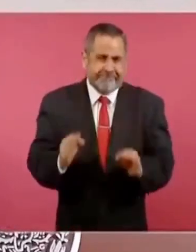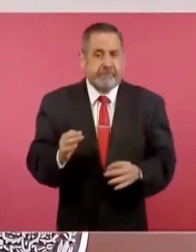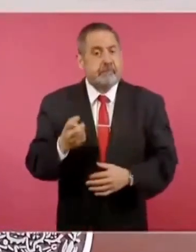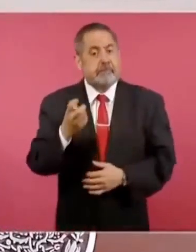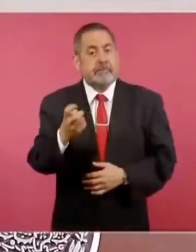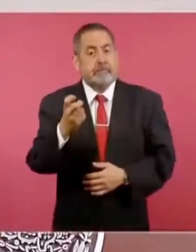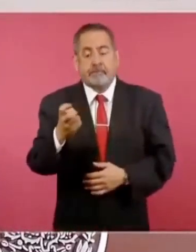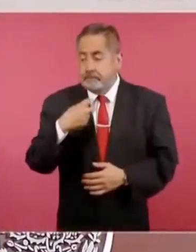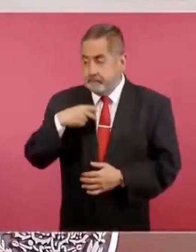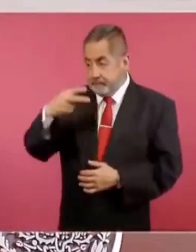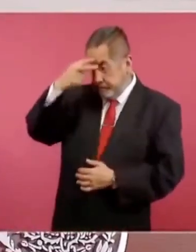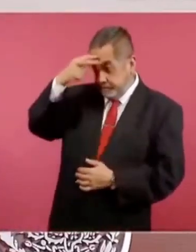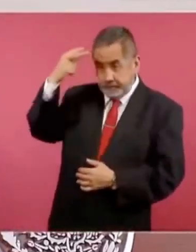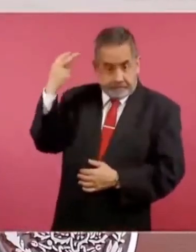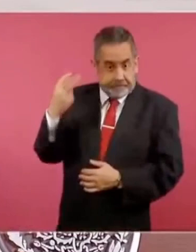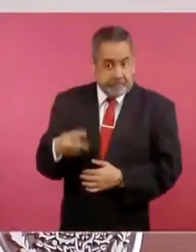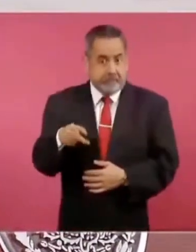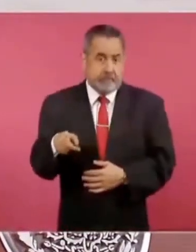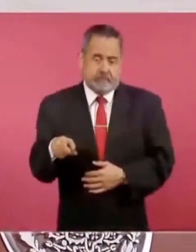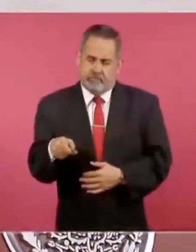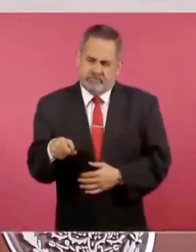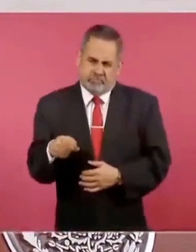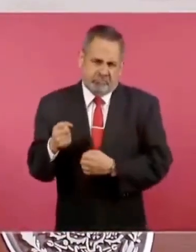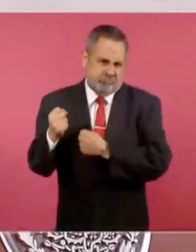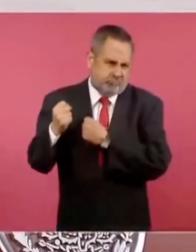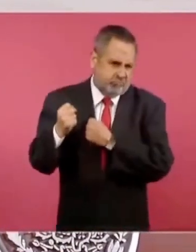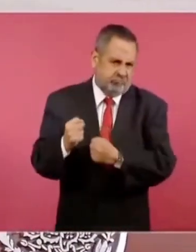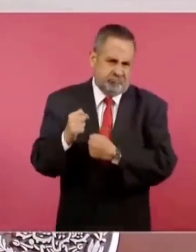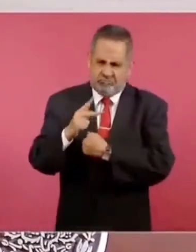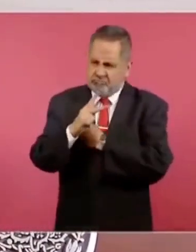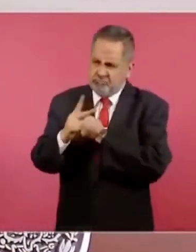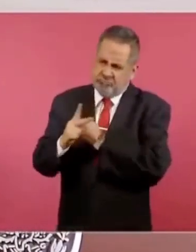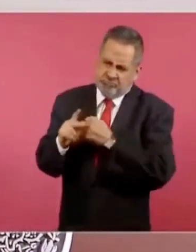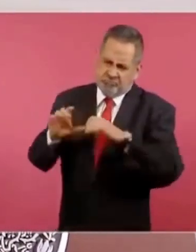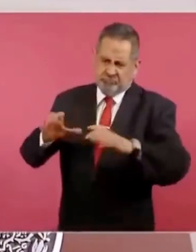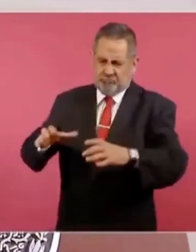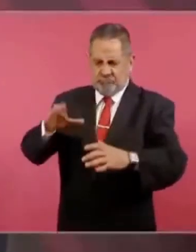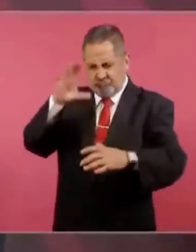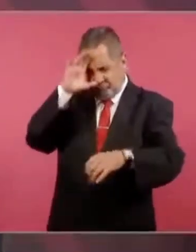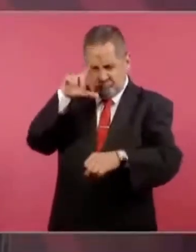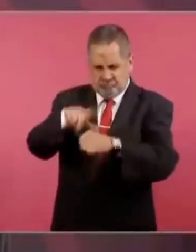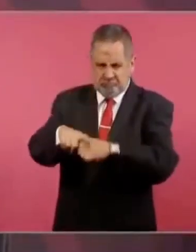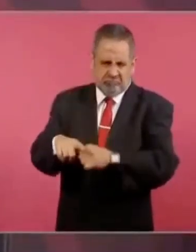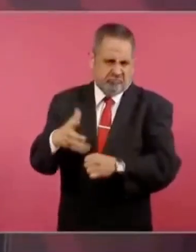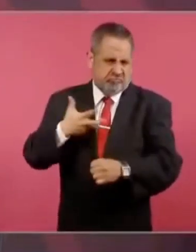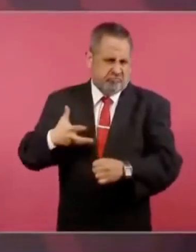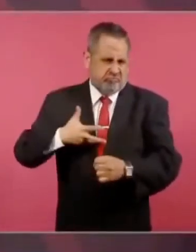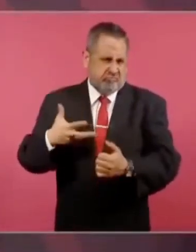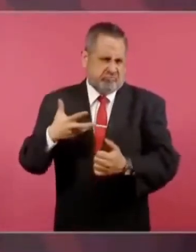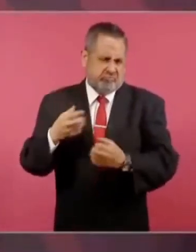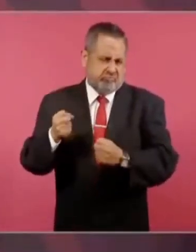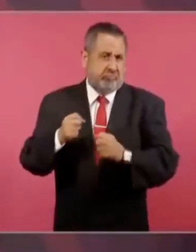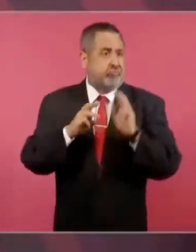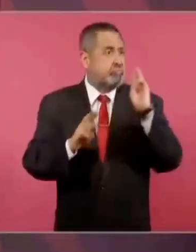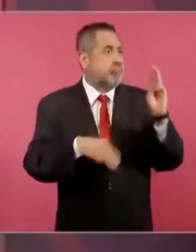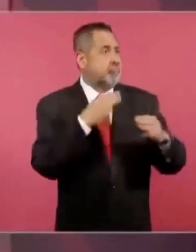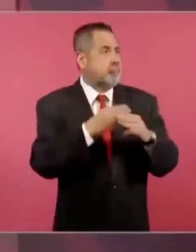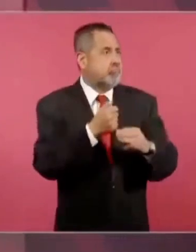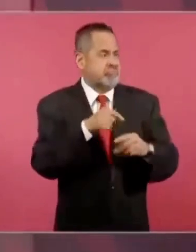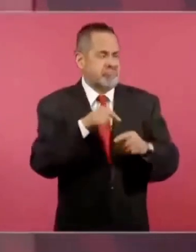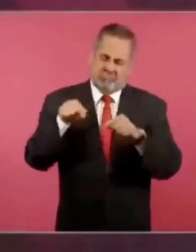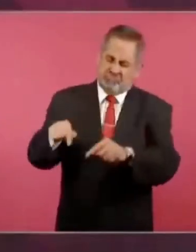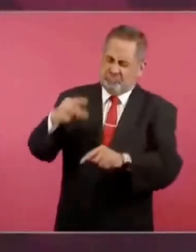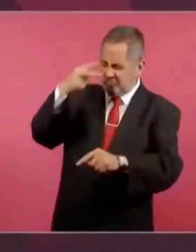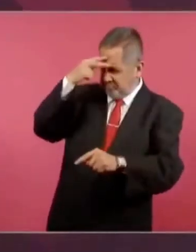es una potencia cultural en el mundo y gracias a eso